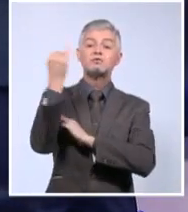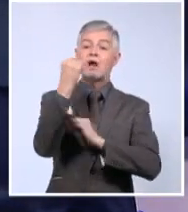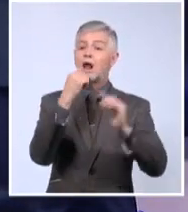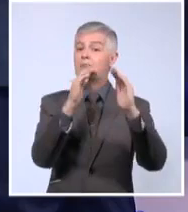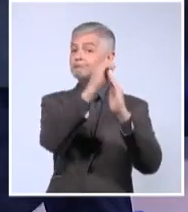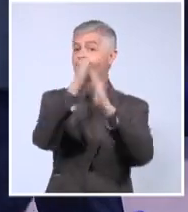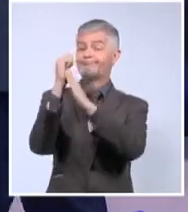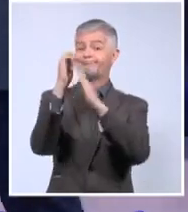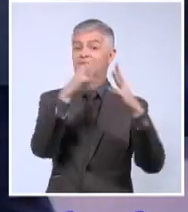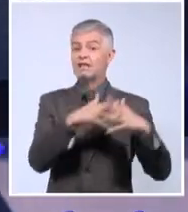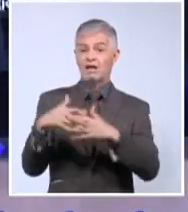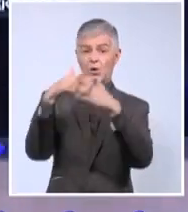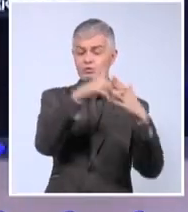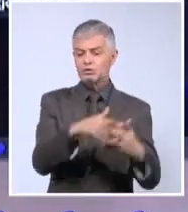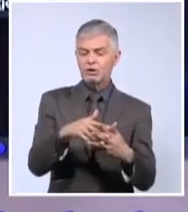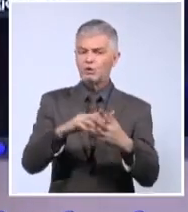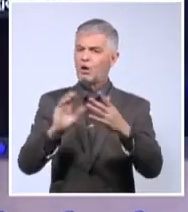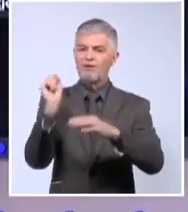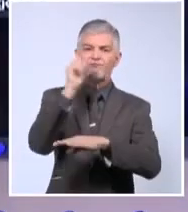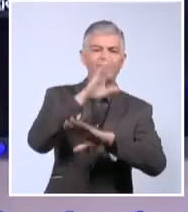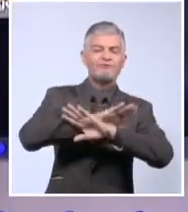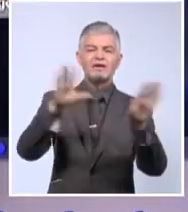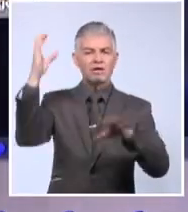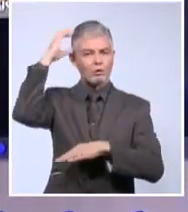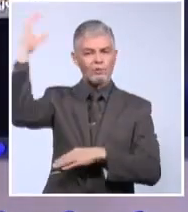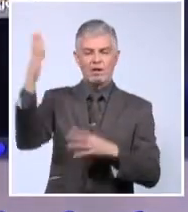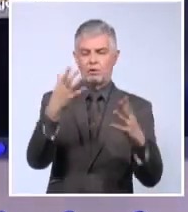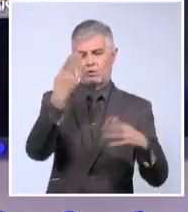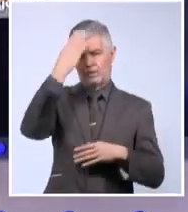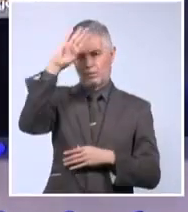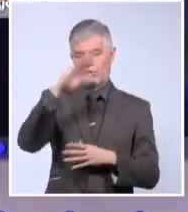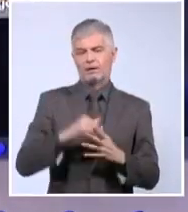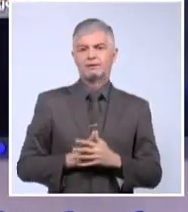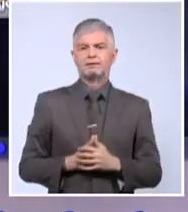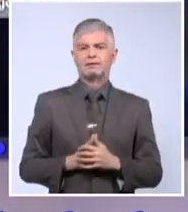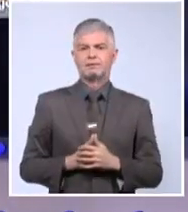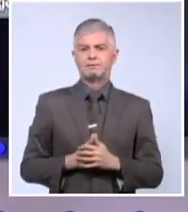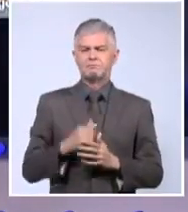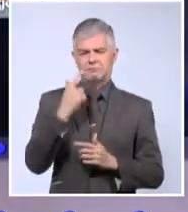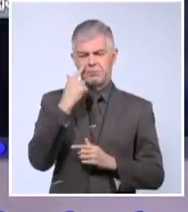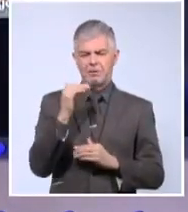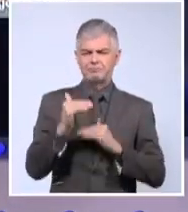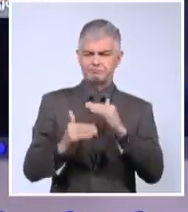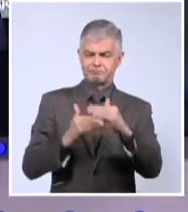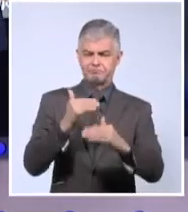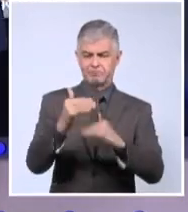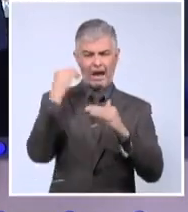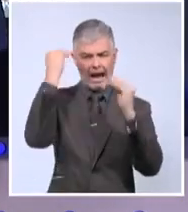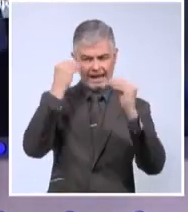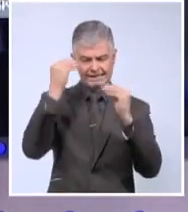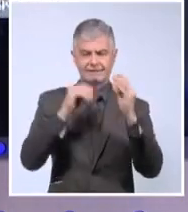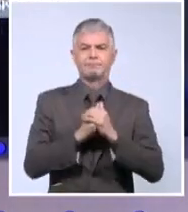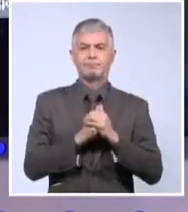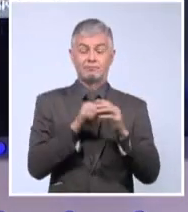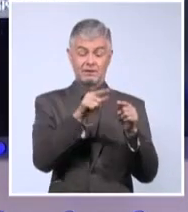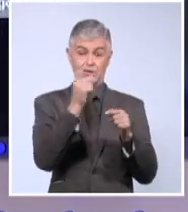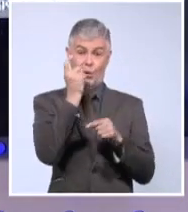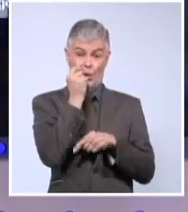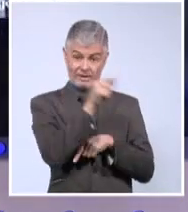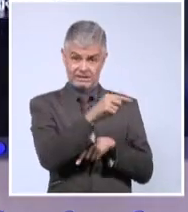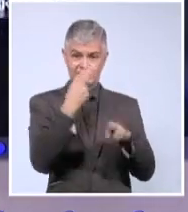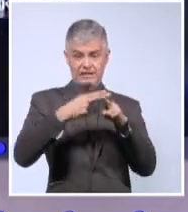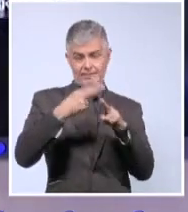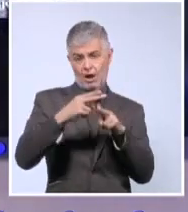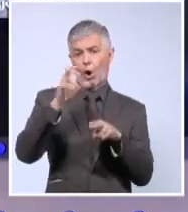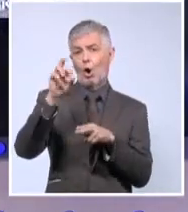ponga fin a ese reino y metropolitano. Vamos por pasos, después de escucharlo. Este hombre que ven aquí se llama Orlando,